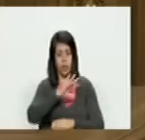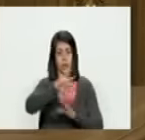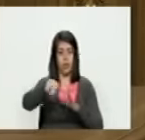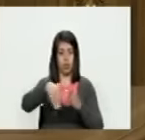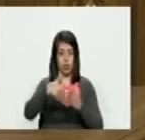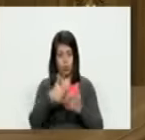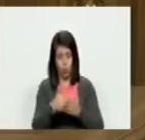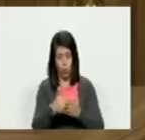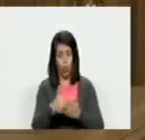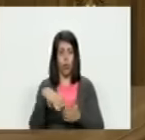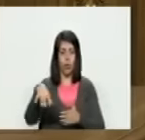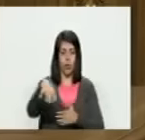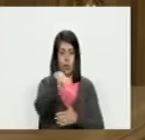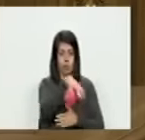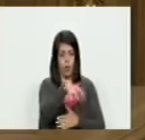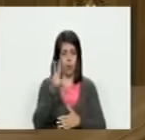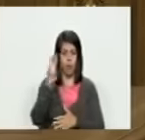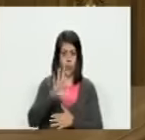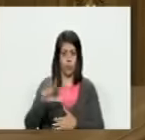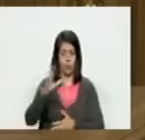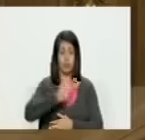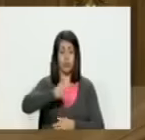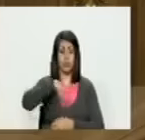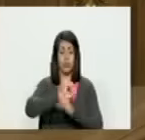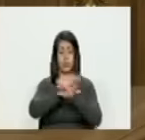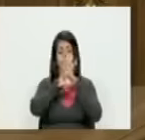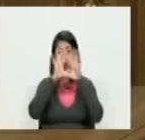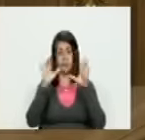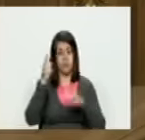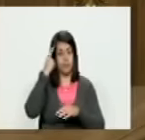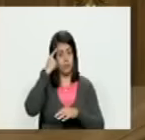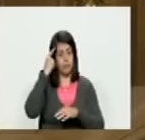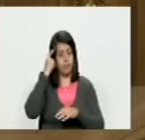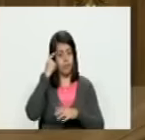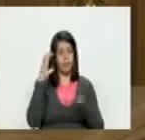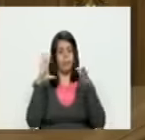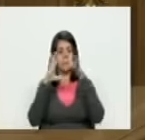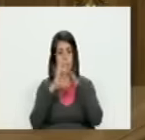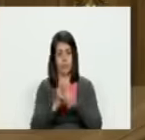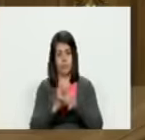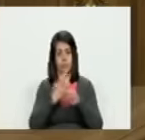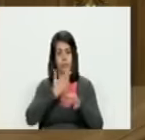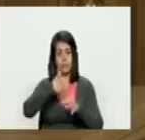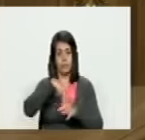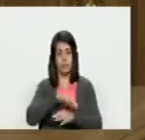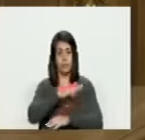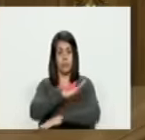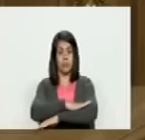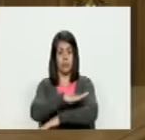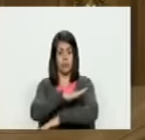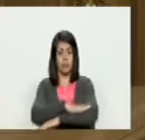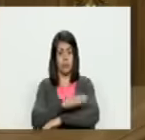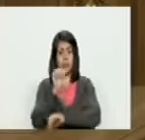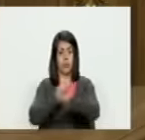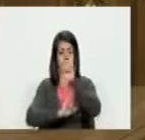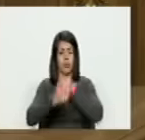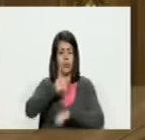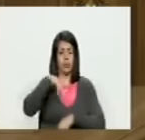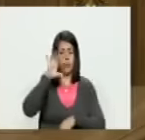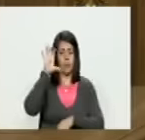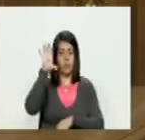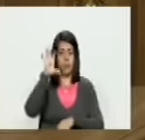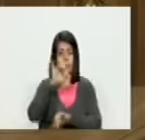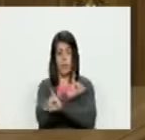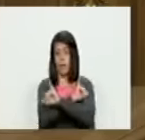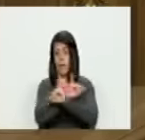y regional dependen de nuestra claridad de nuestra unidad y de nuestra moral para defender nuestra patria